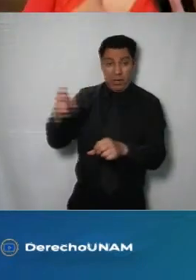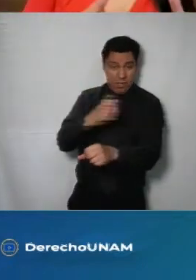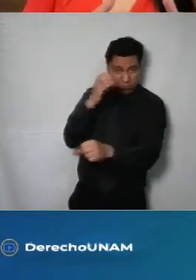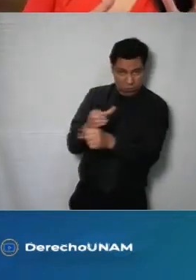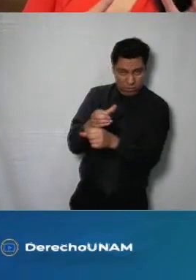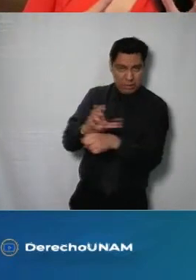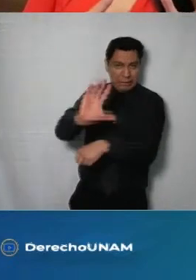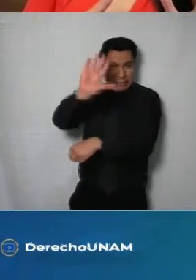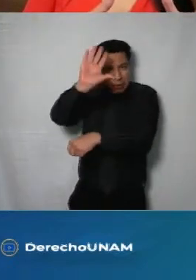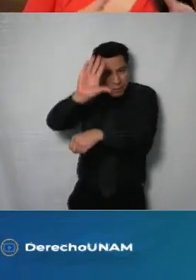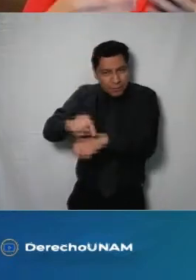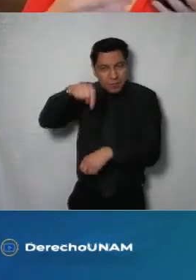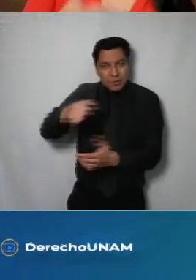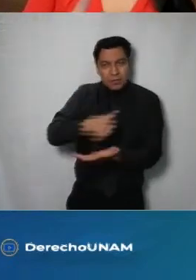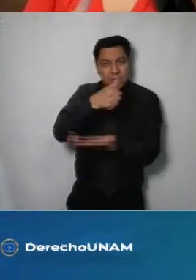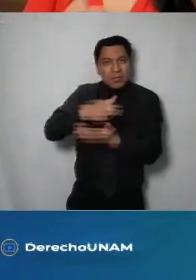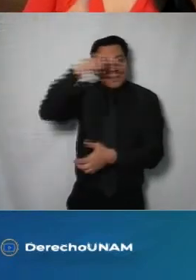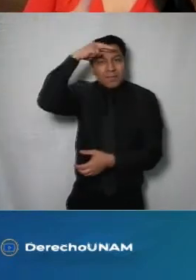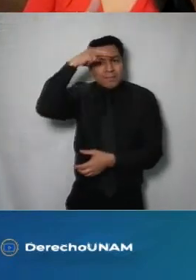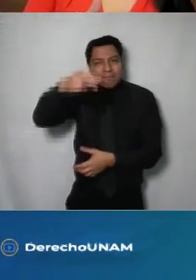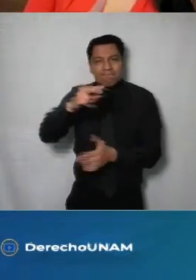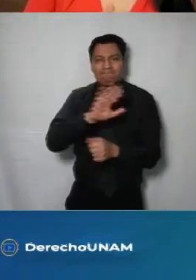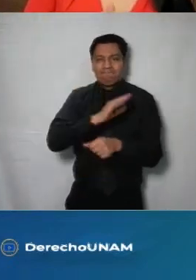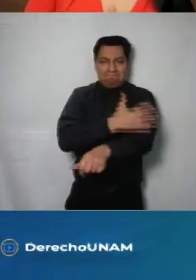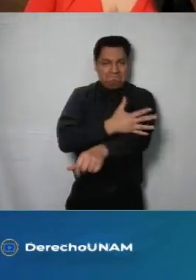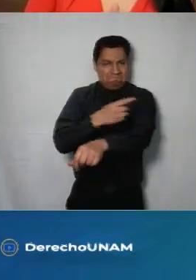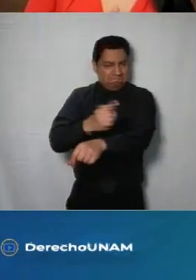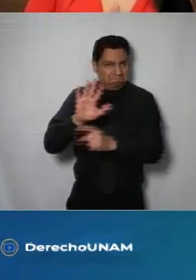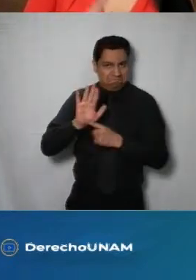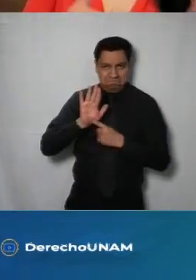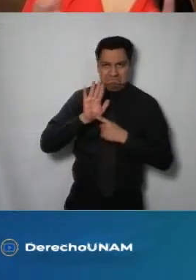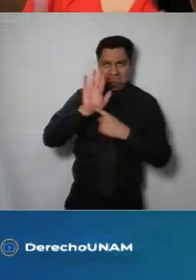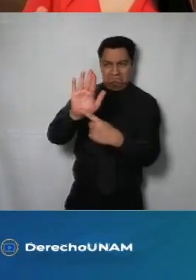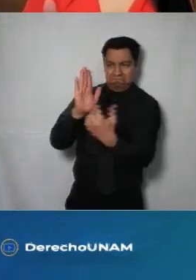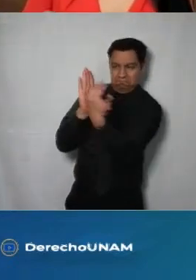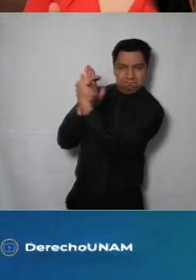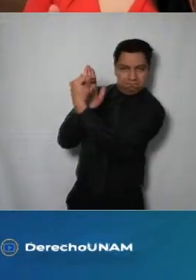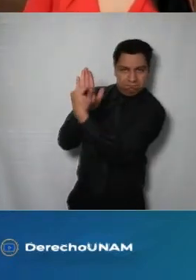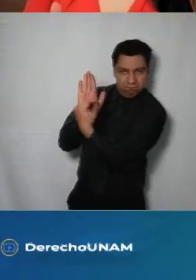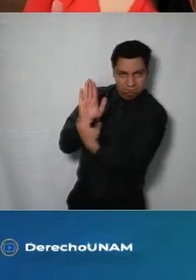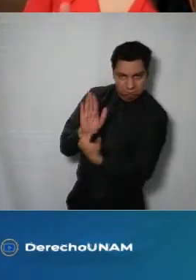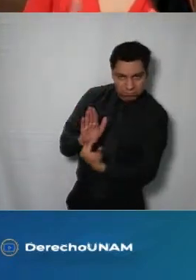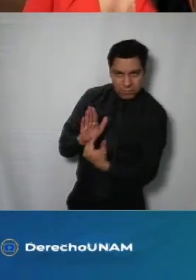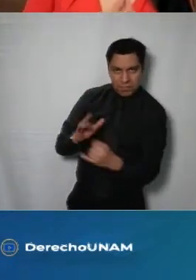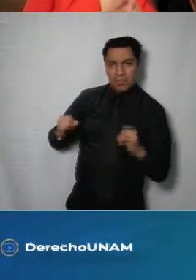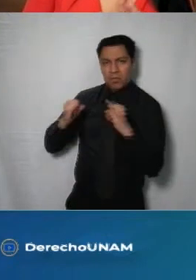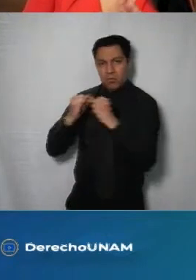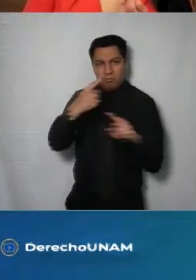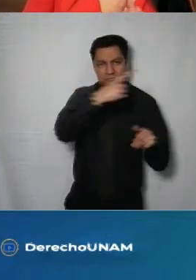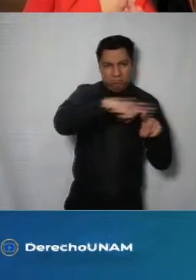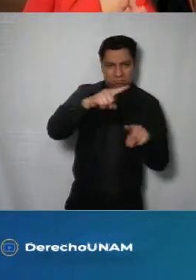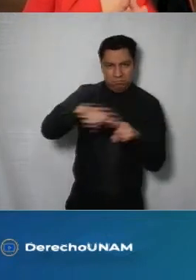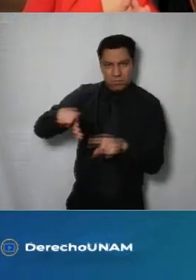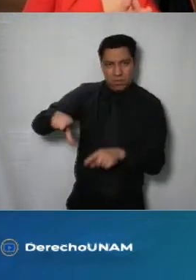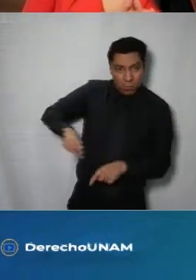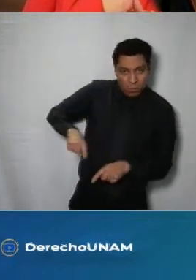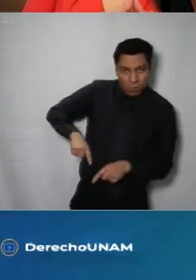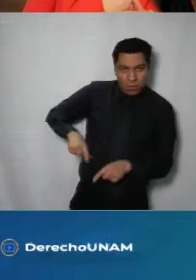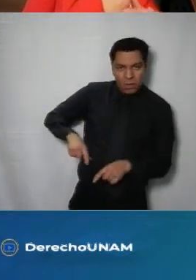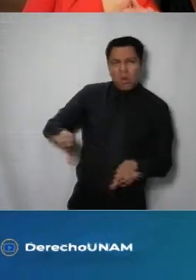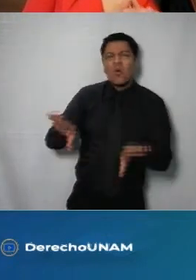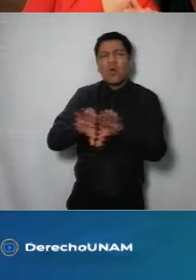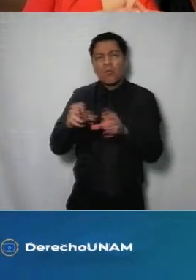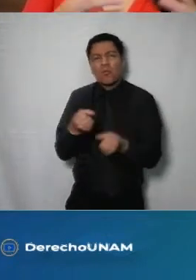nos permite en la Ciudad de México transparentar cómo es que las instituciones públicas están dando tratamiento a datos personales en la Ciudad de México